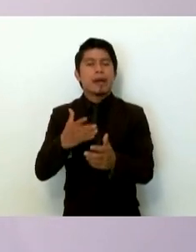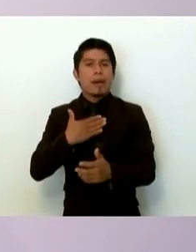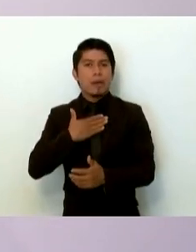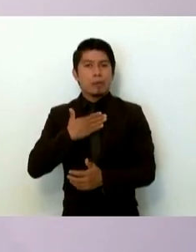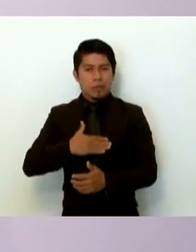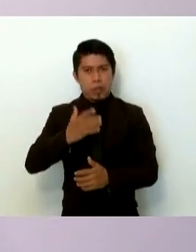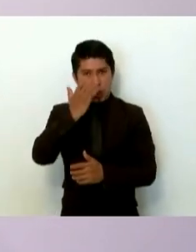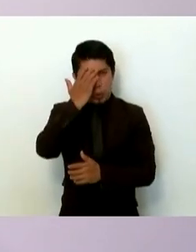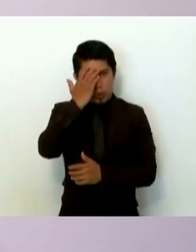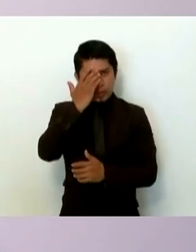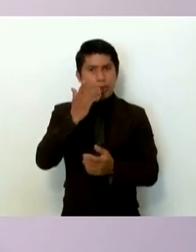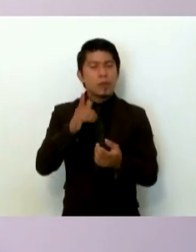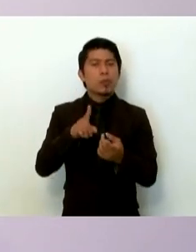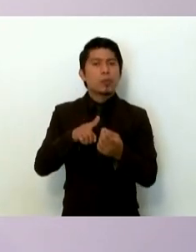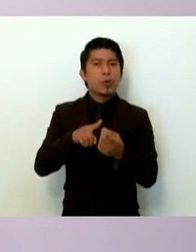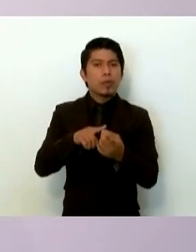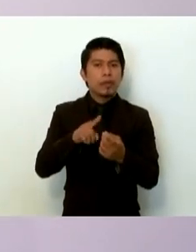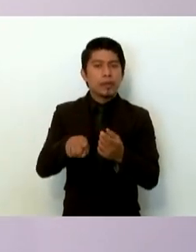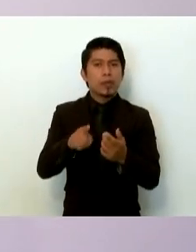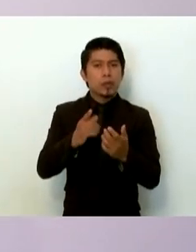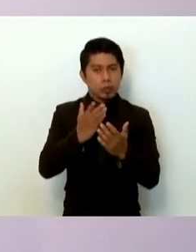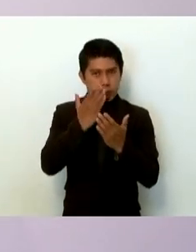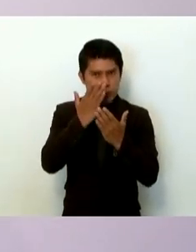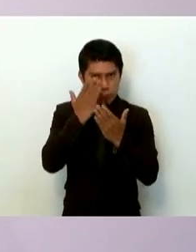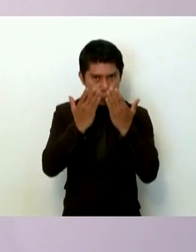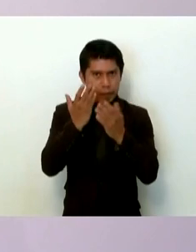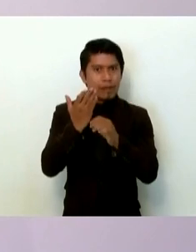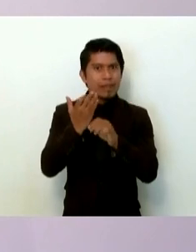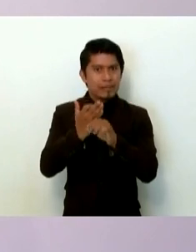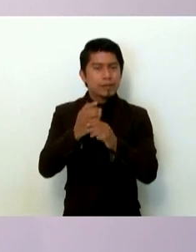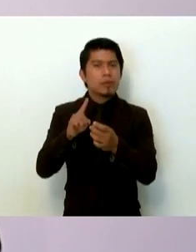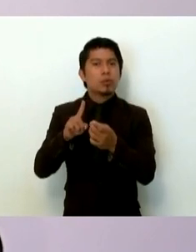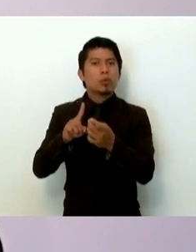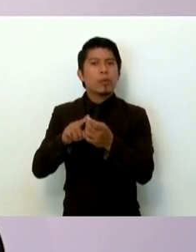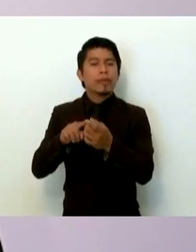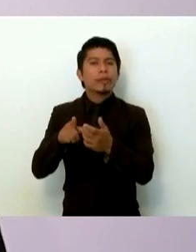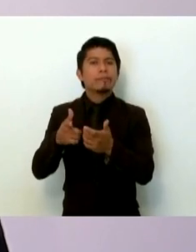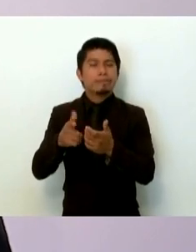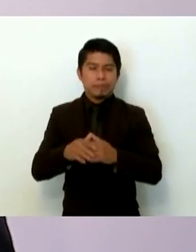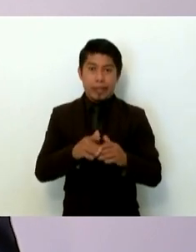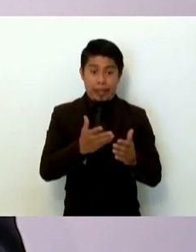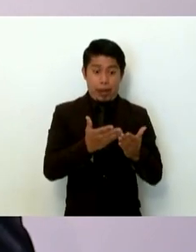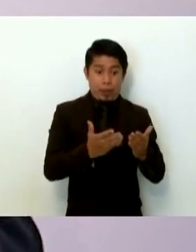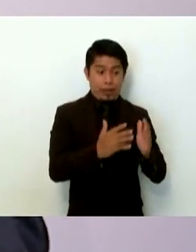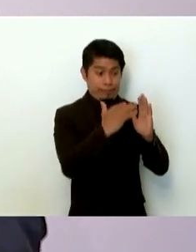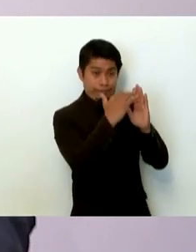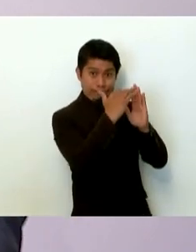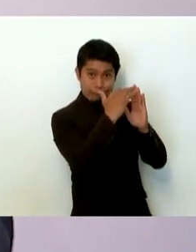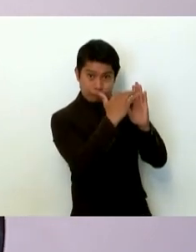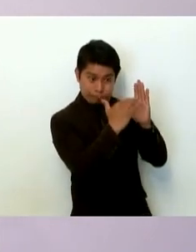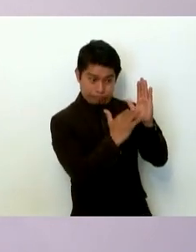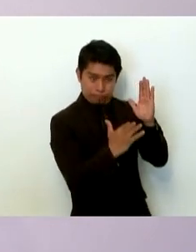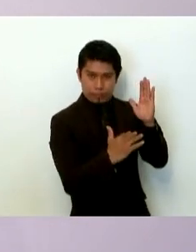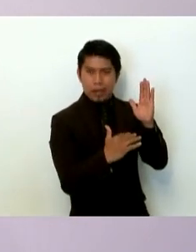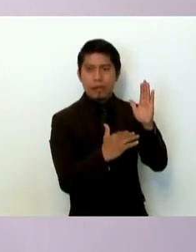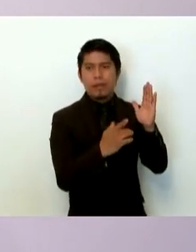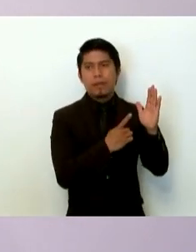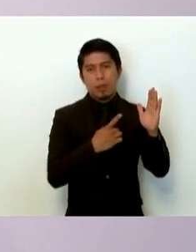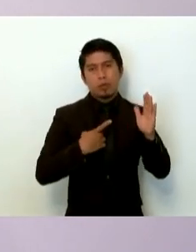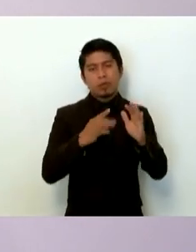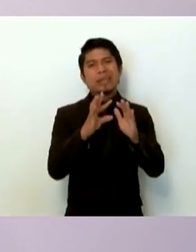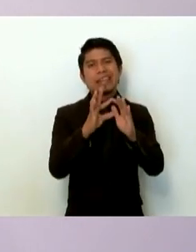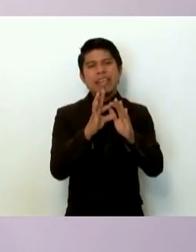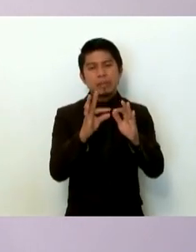el paradero de los estudiantes. El informe que vamos a presentar el día de hoy, debo señalarlo,